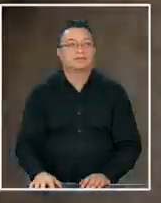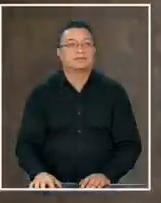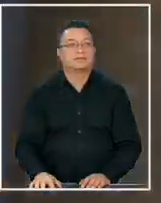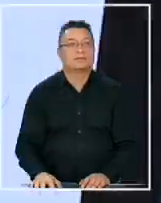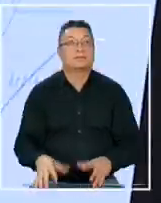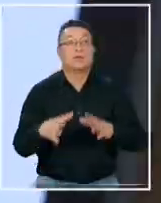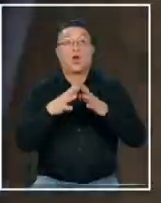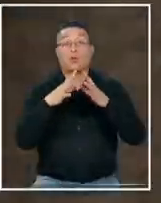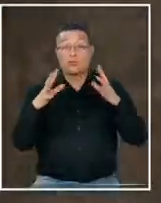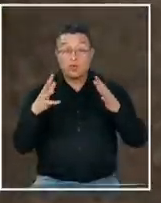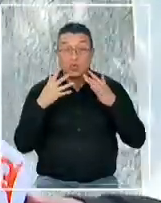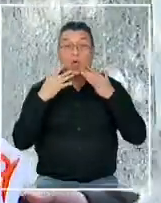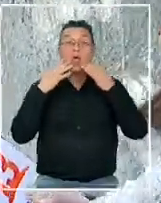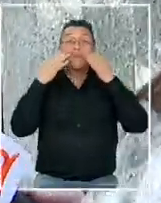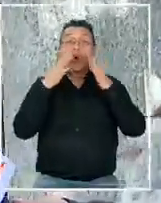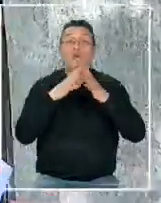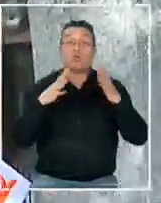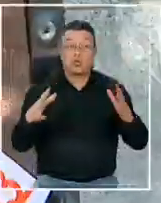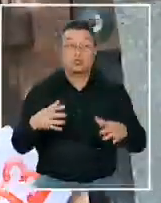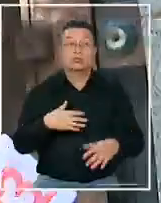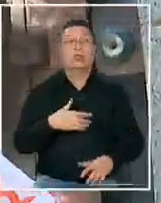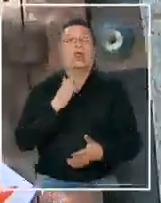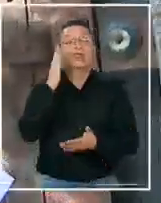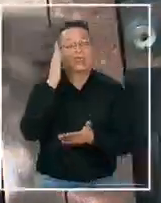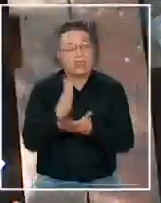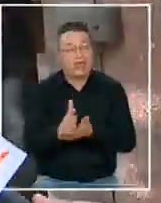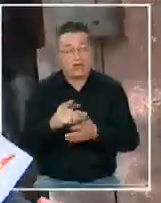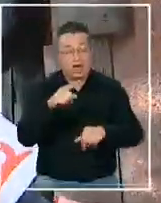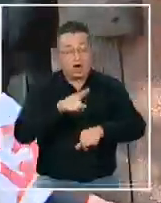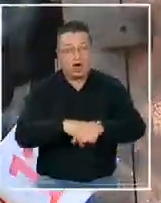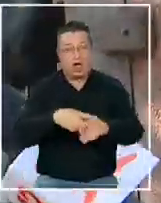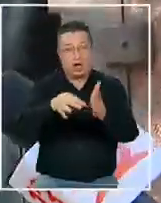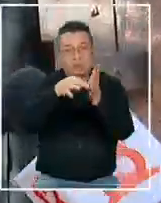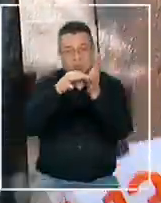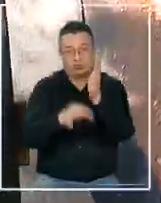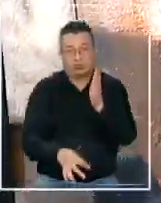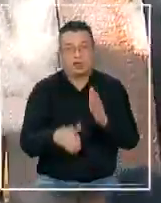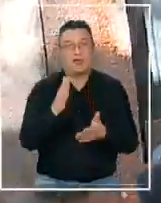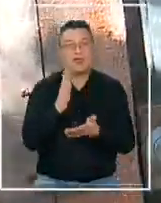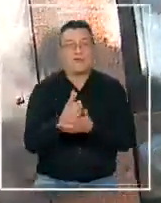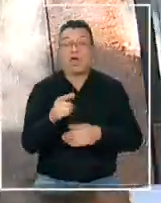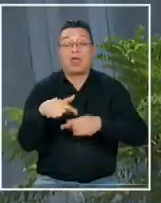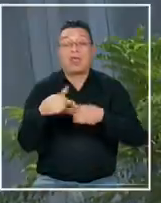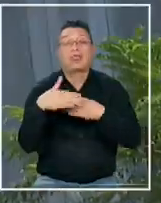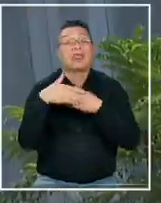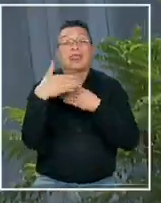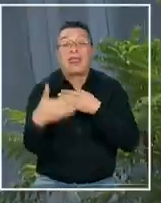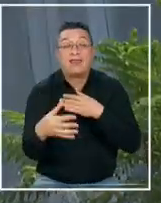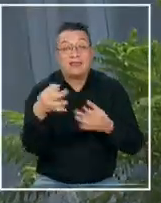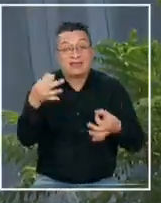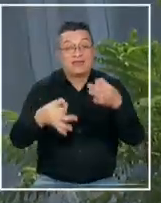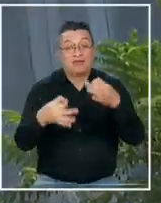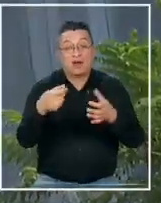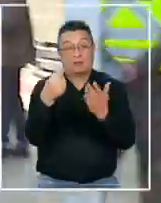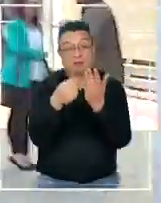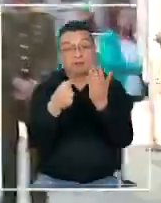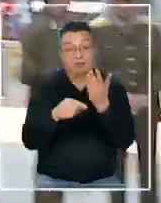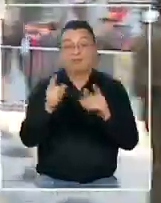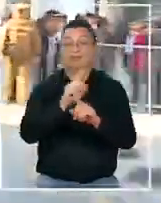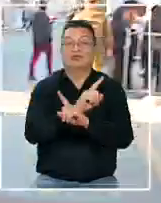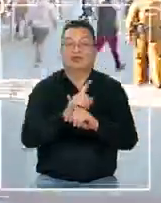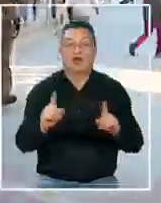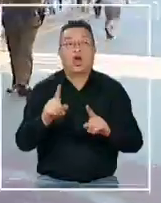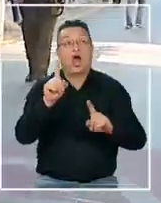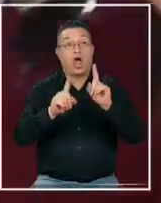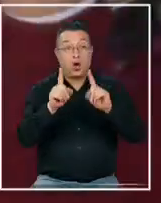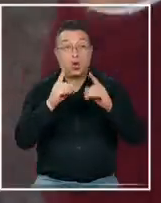Es muy emocionante. Tenemos que estar exactamente a la hora aquí. No querían llegar tarde al Tribunal Calificador de Elecciones. Algunos